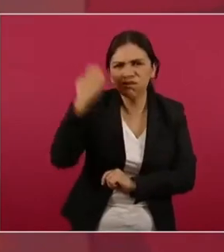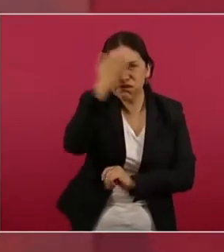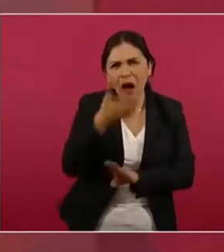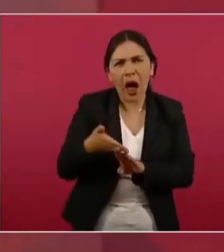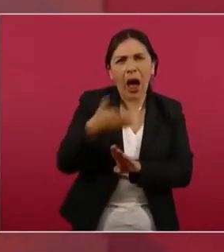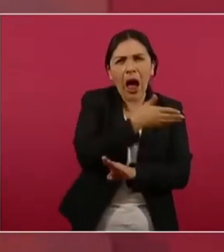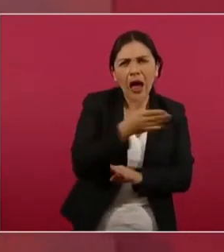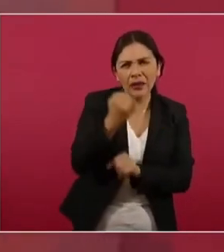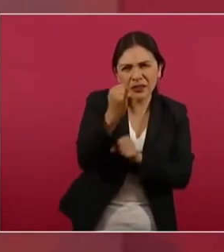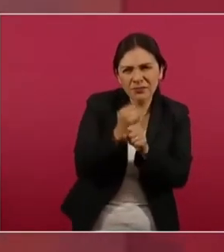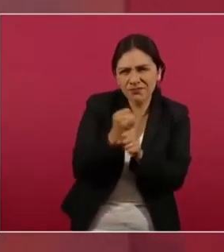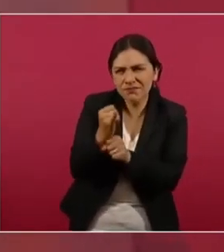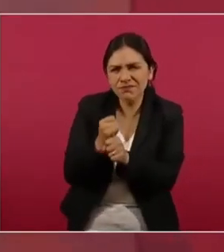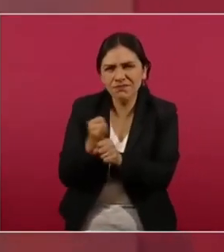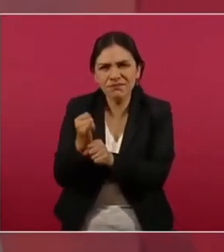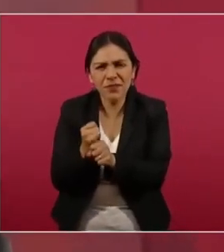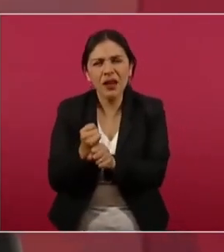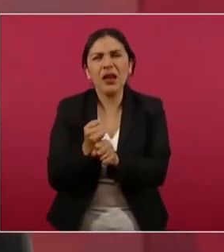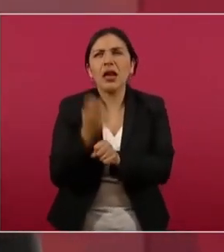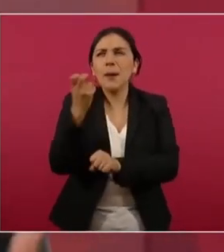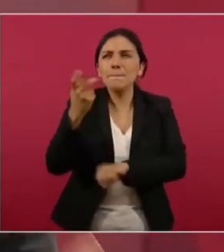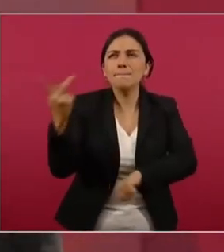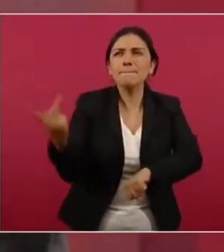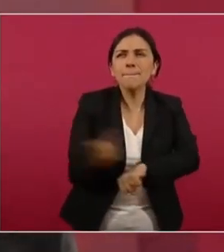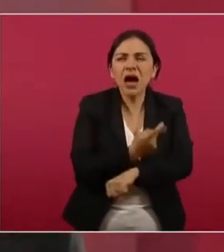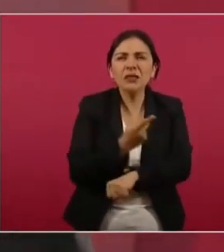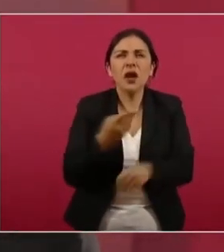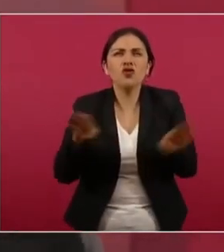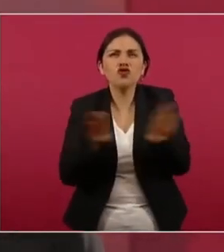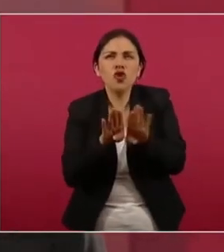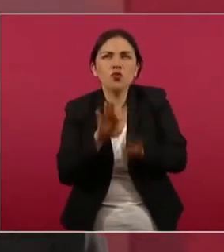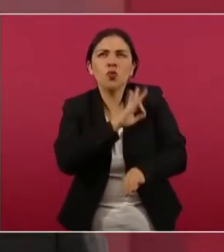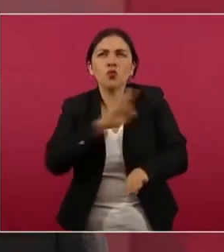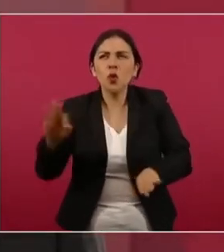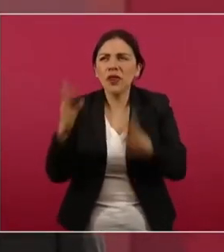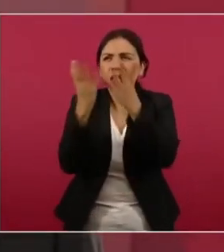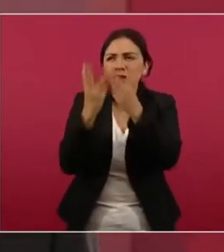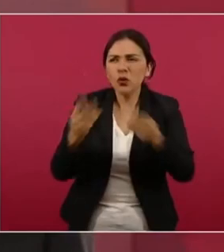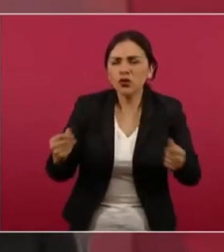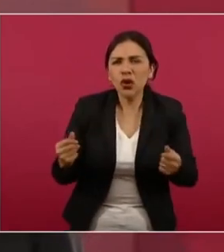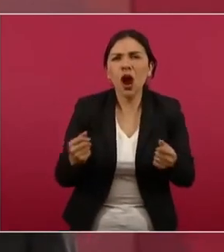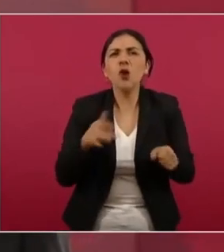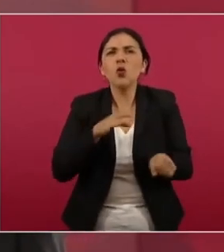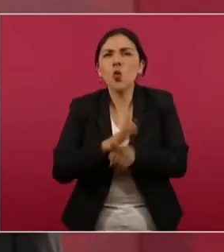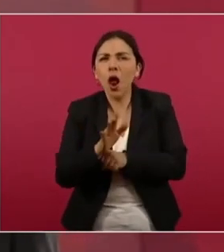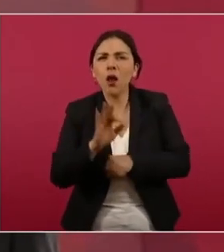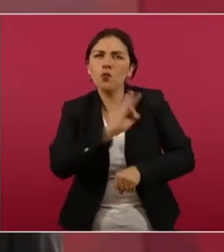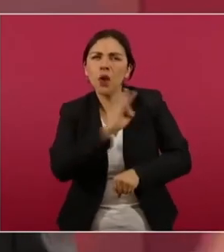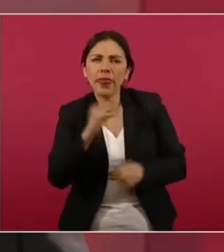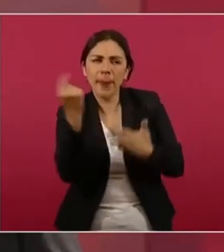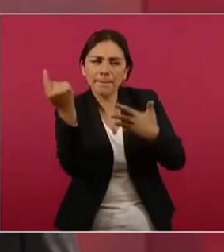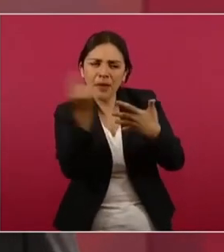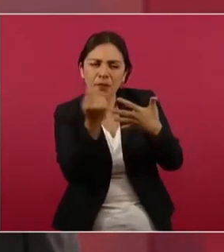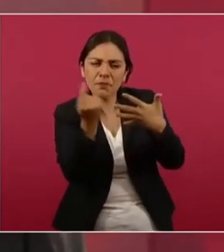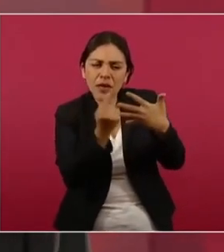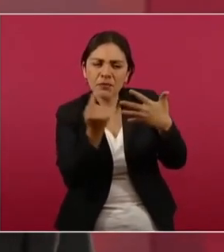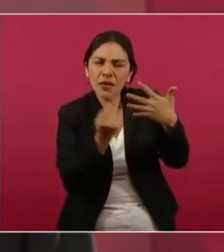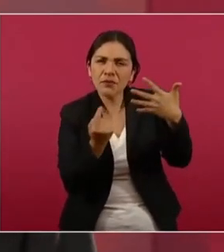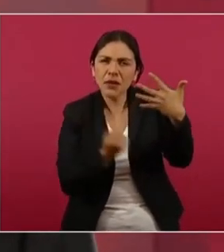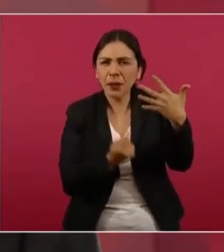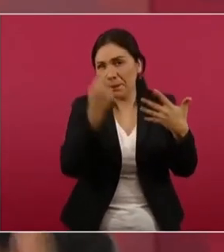estaba sucediendo y de qué opciones, qué alternativas habían